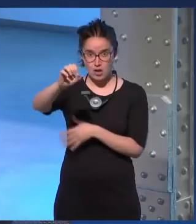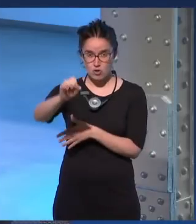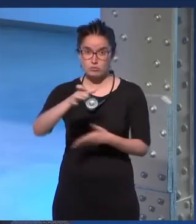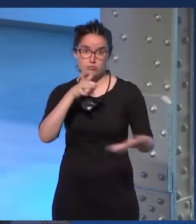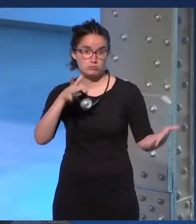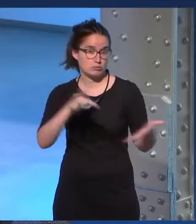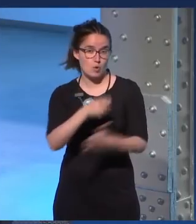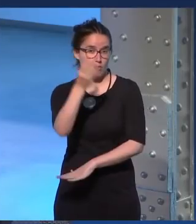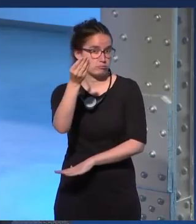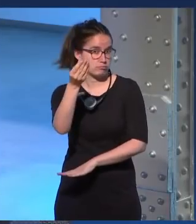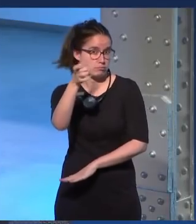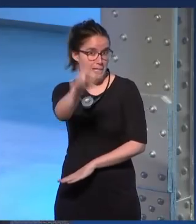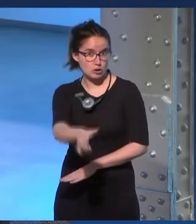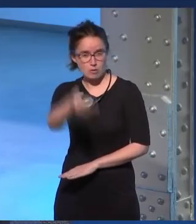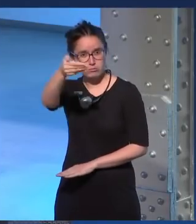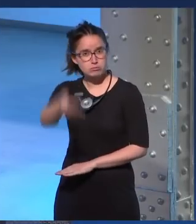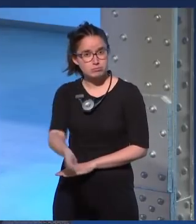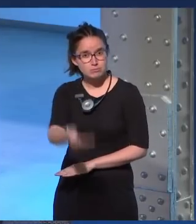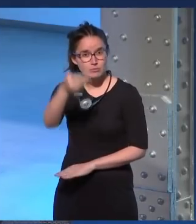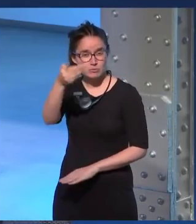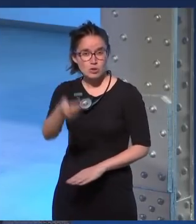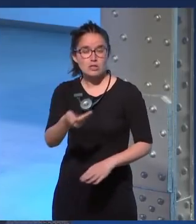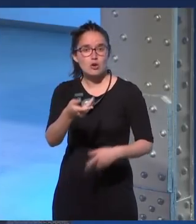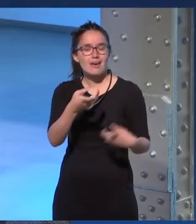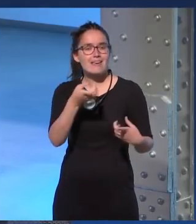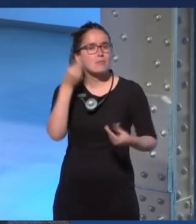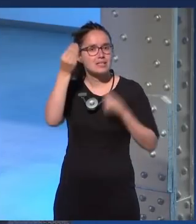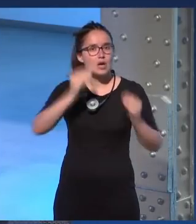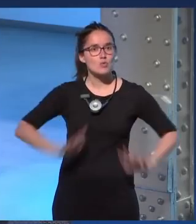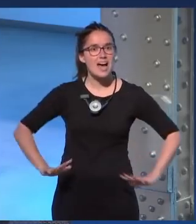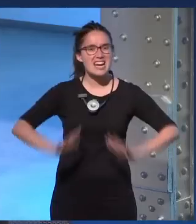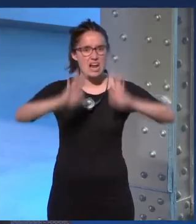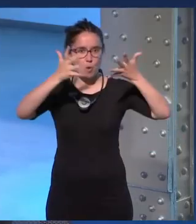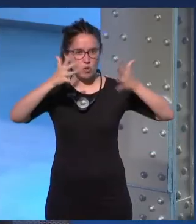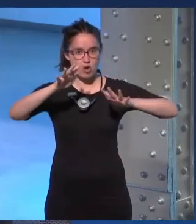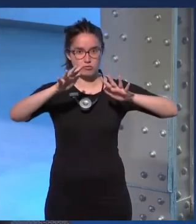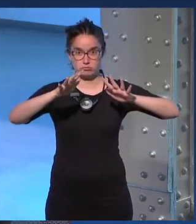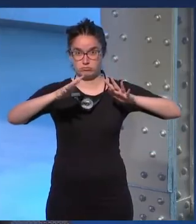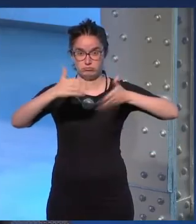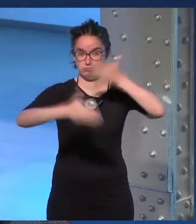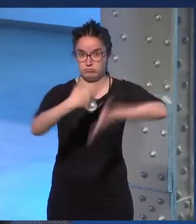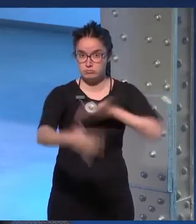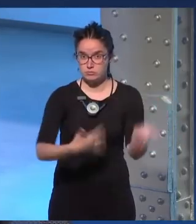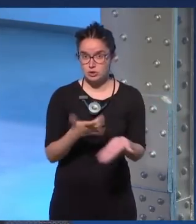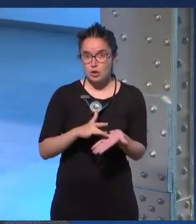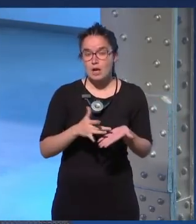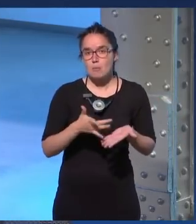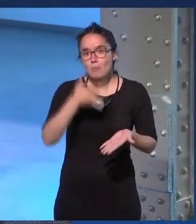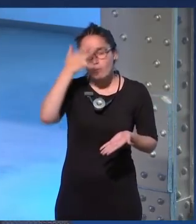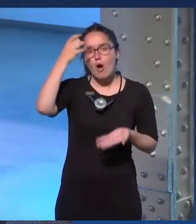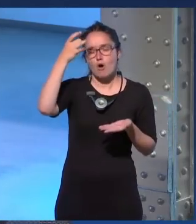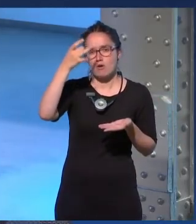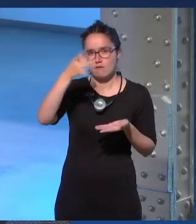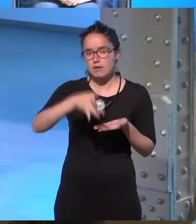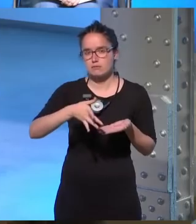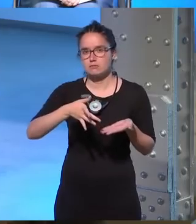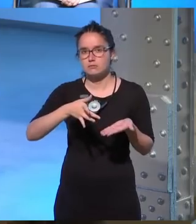está convirtiendo en una figura clave de lo que ella considera que es una revolución en marcha. Que es que, por fin, se